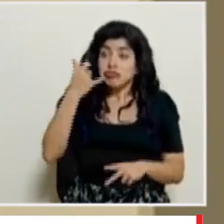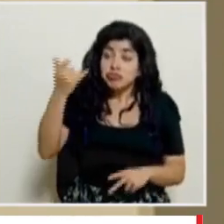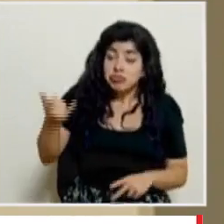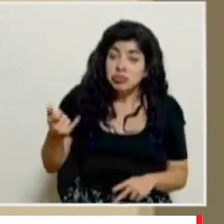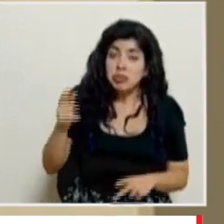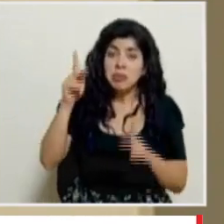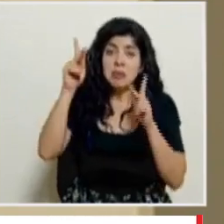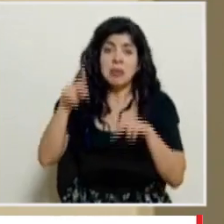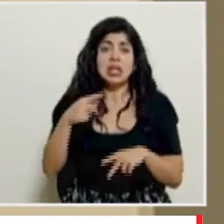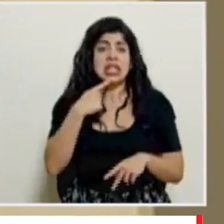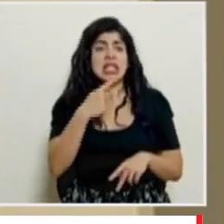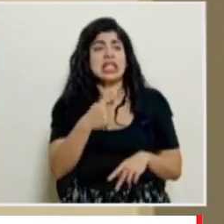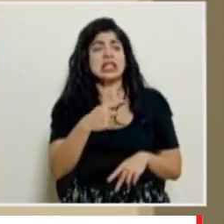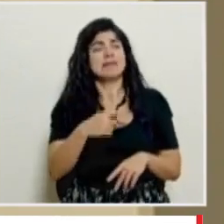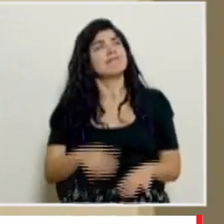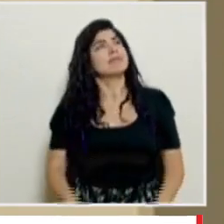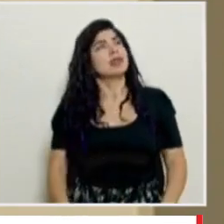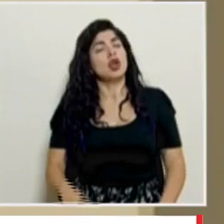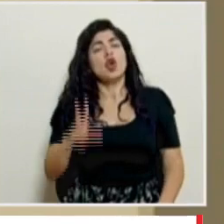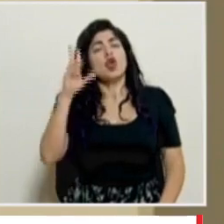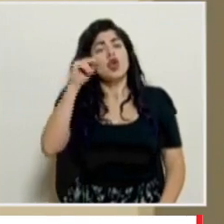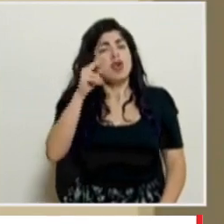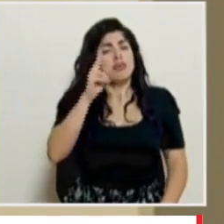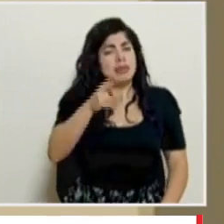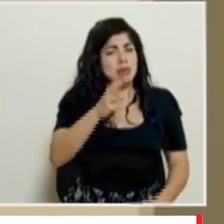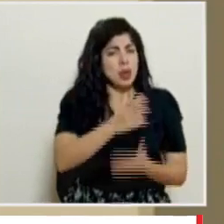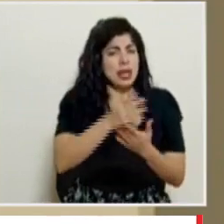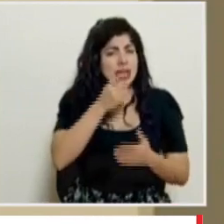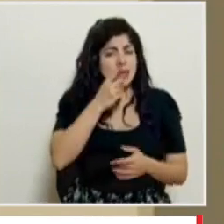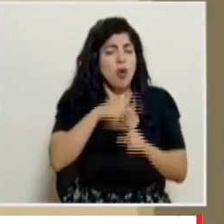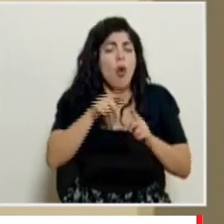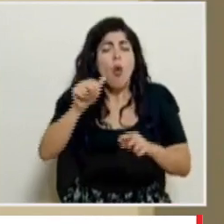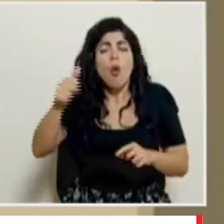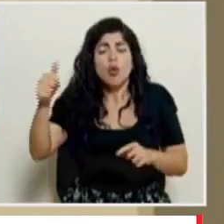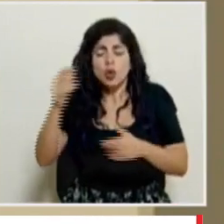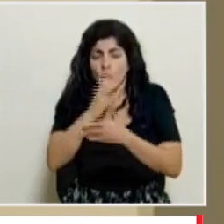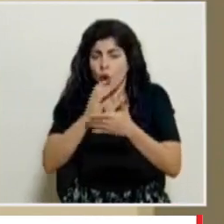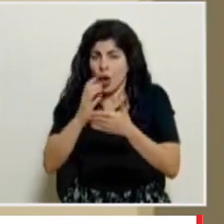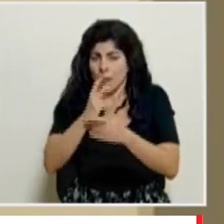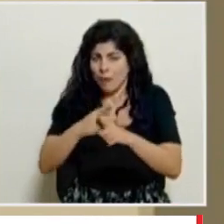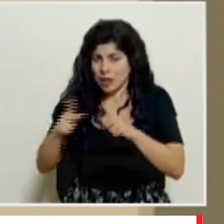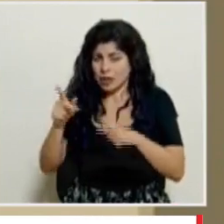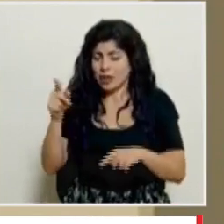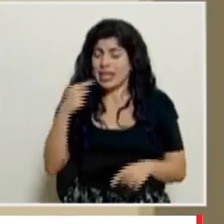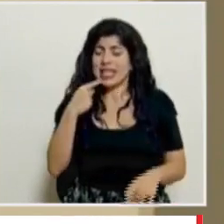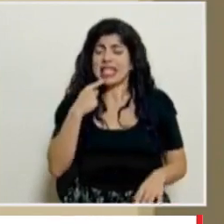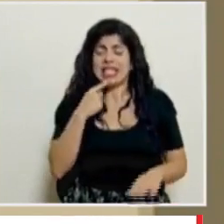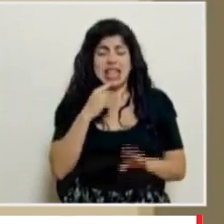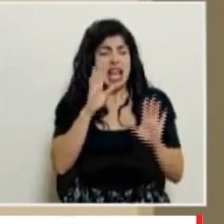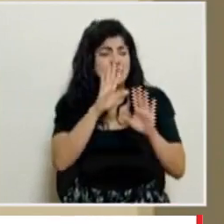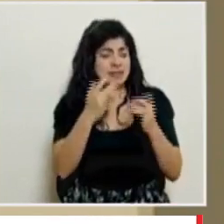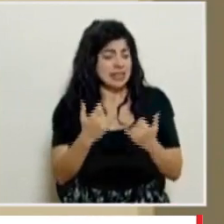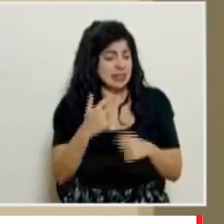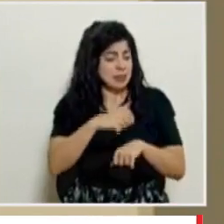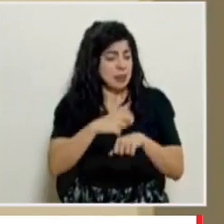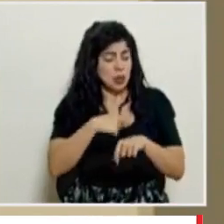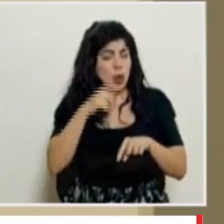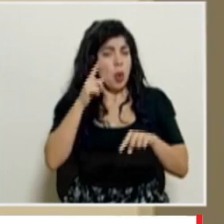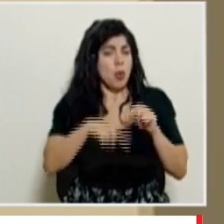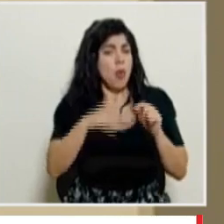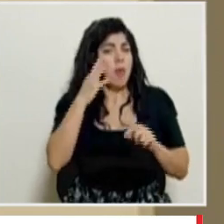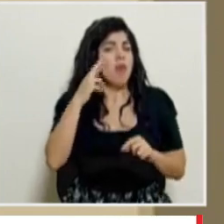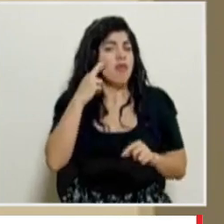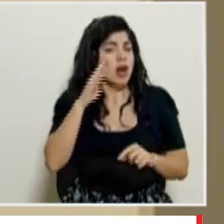han dicho que no precisamente del colegio de odontólogos pero si de varios colegios profesionales que han dicho que en este momento no pueden por algún motivo